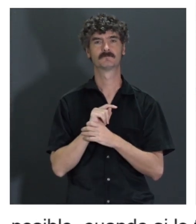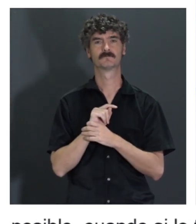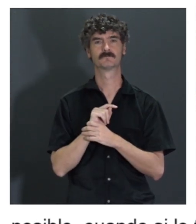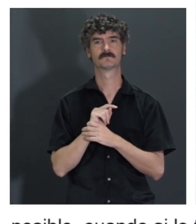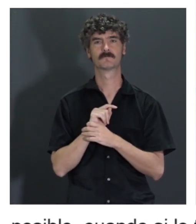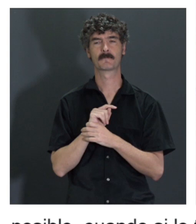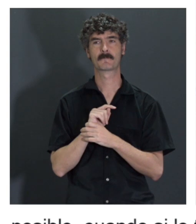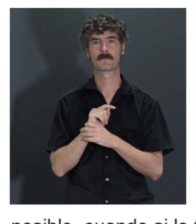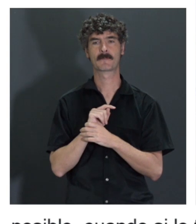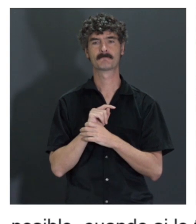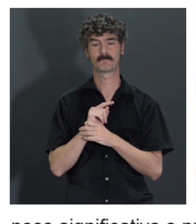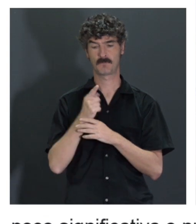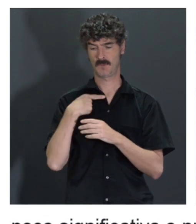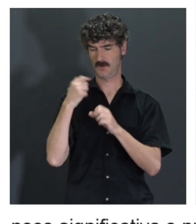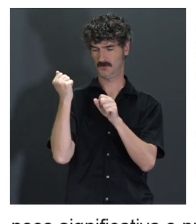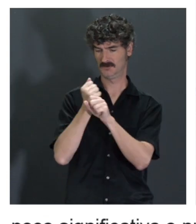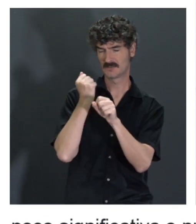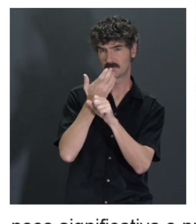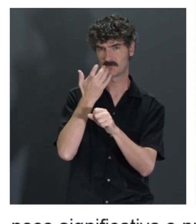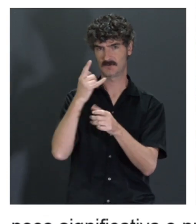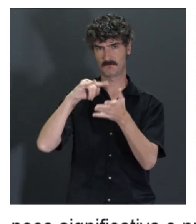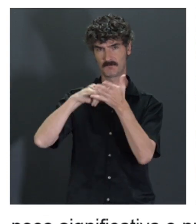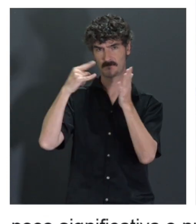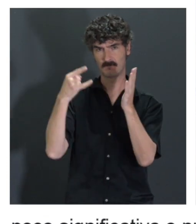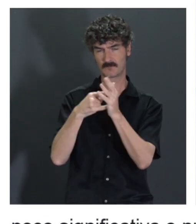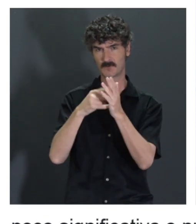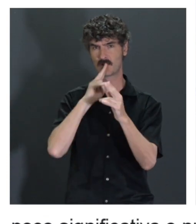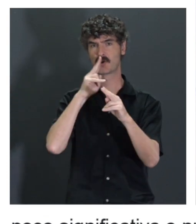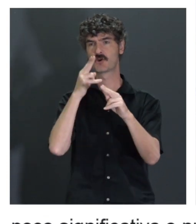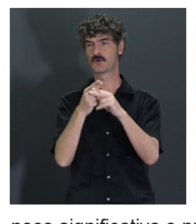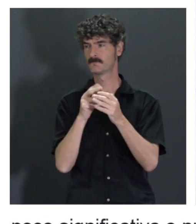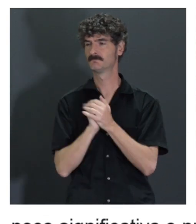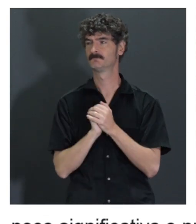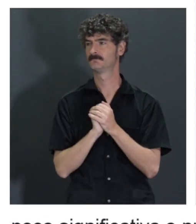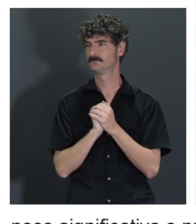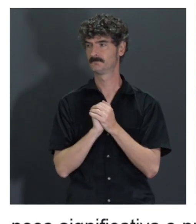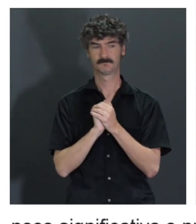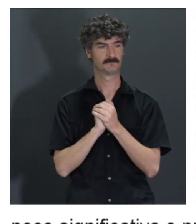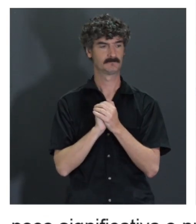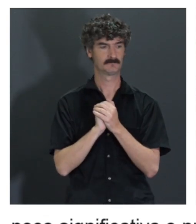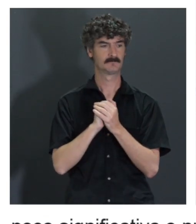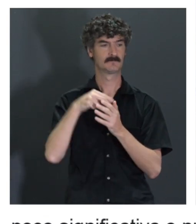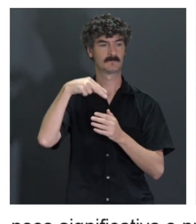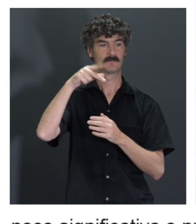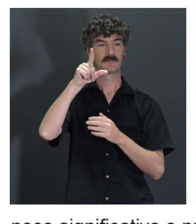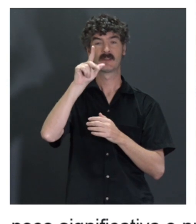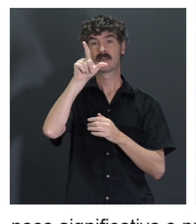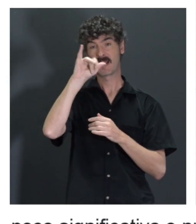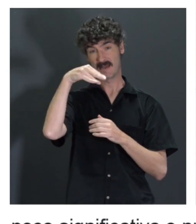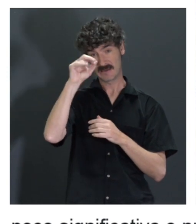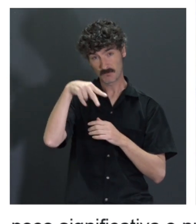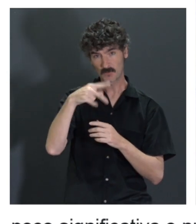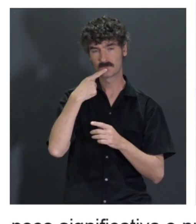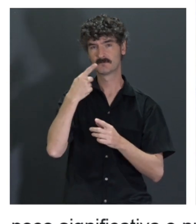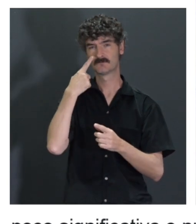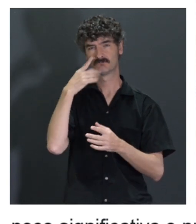hemos colaborado con un proyecto que se llamaba Diamond, que estaba focalizado en identificar todos